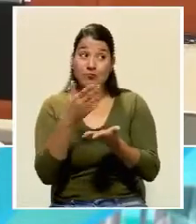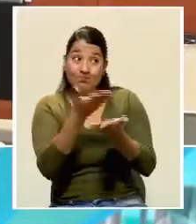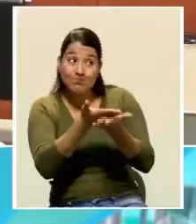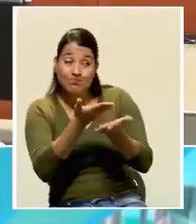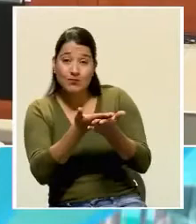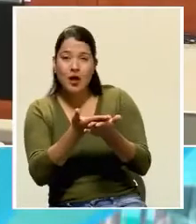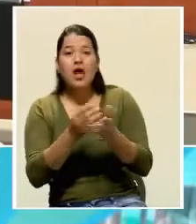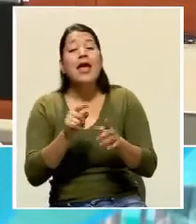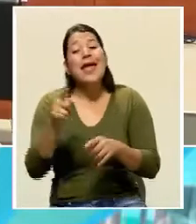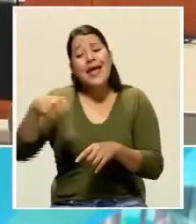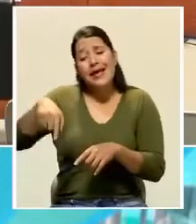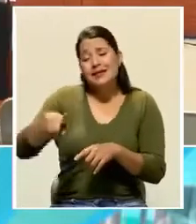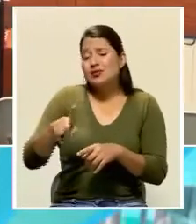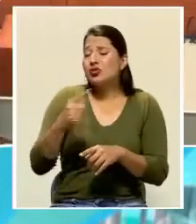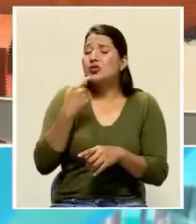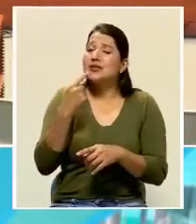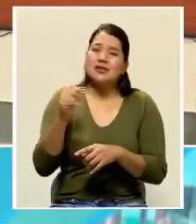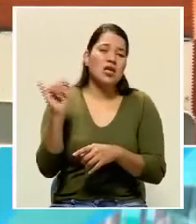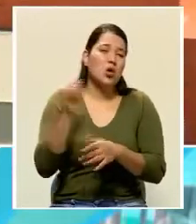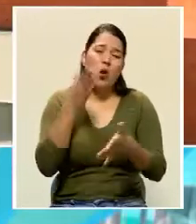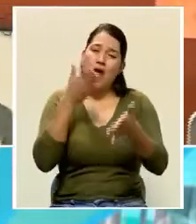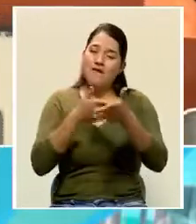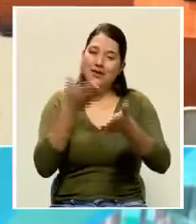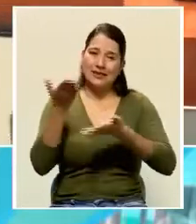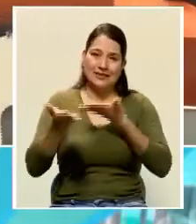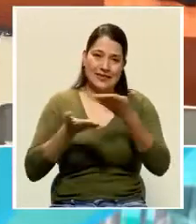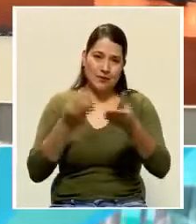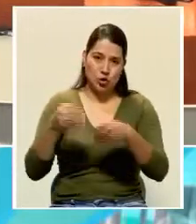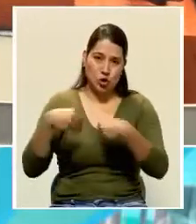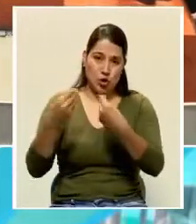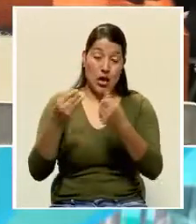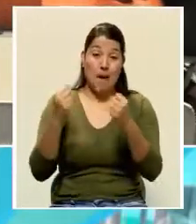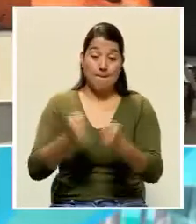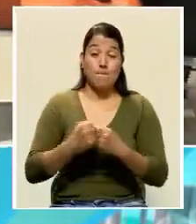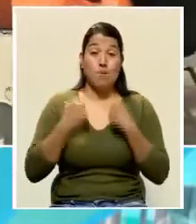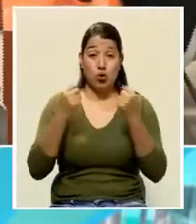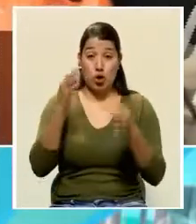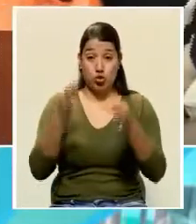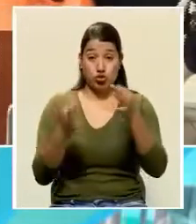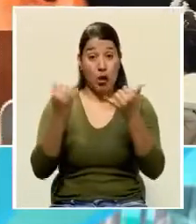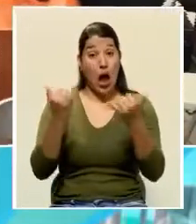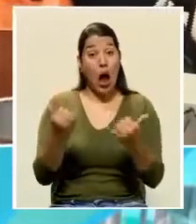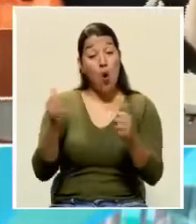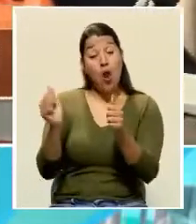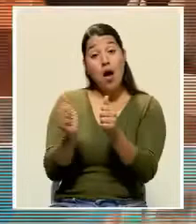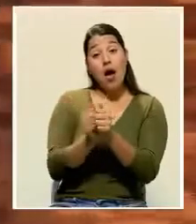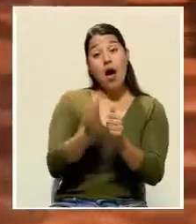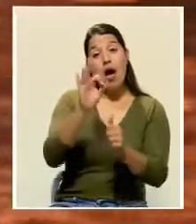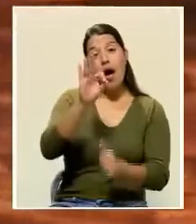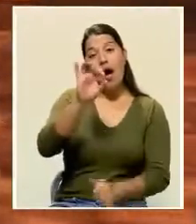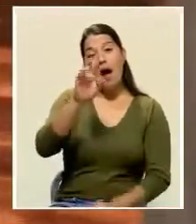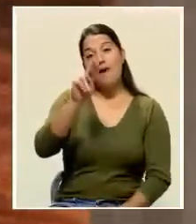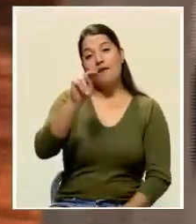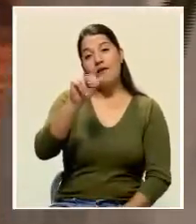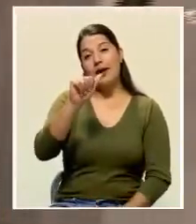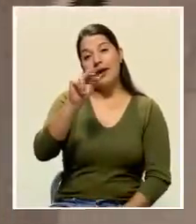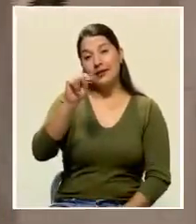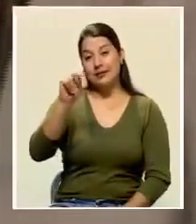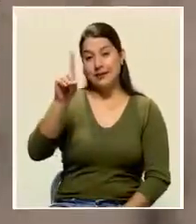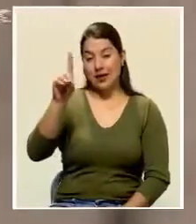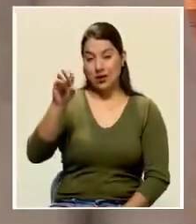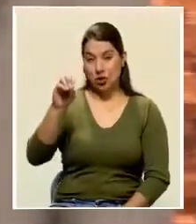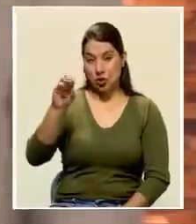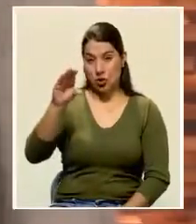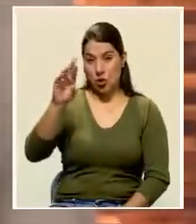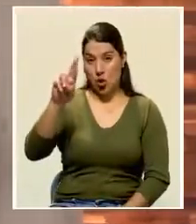algún tipo de afectación en los servicios que brinda el Poder Judicial. Como les decía, don Fernando Cruz se encuentra con nosotros en vivo para detallarnos un poco